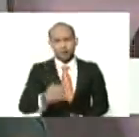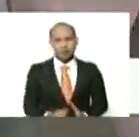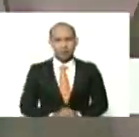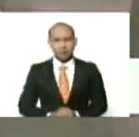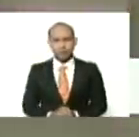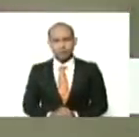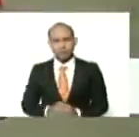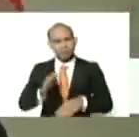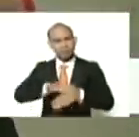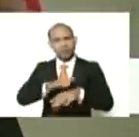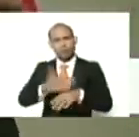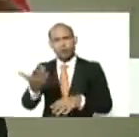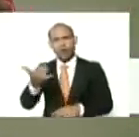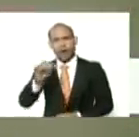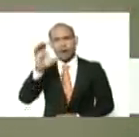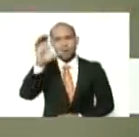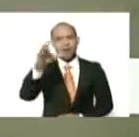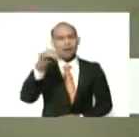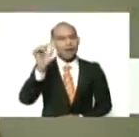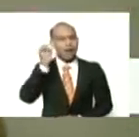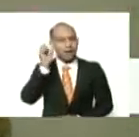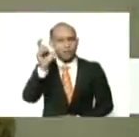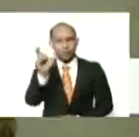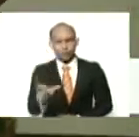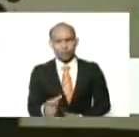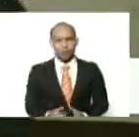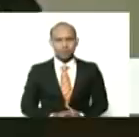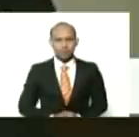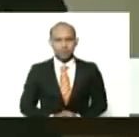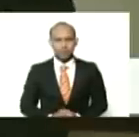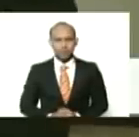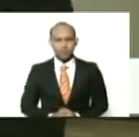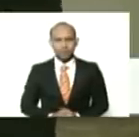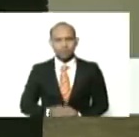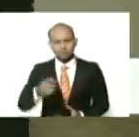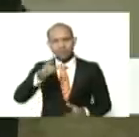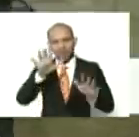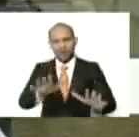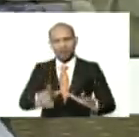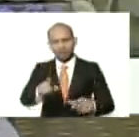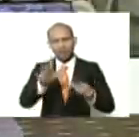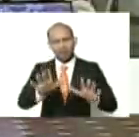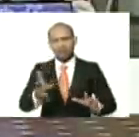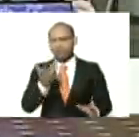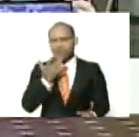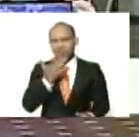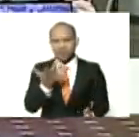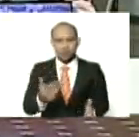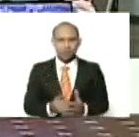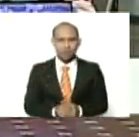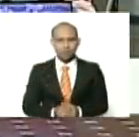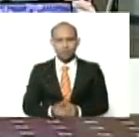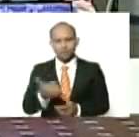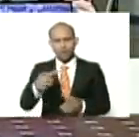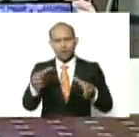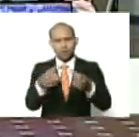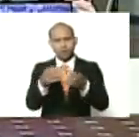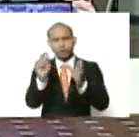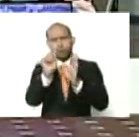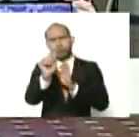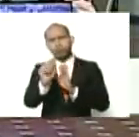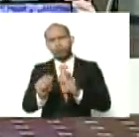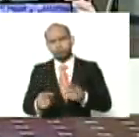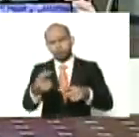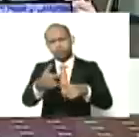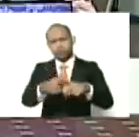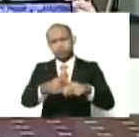y porque hay patria, hay matria, es así, así de sencillo, aquí tengo un conjunto de puntos de cuenta,